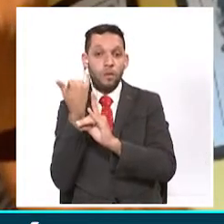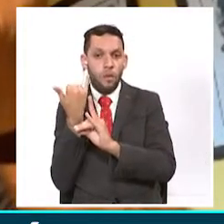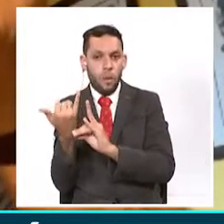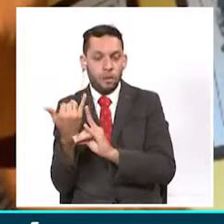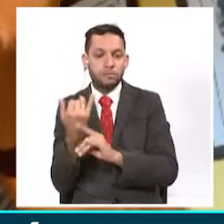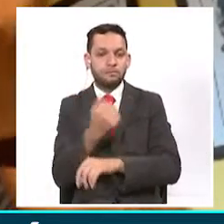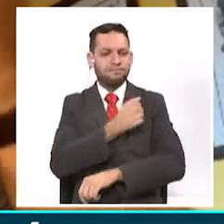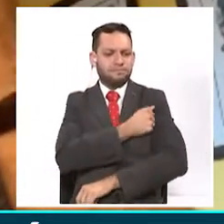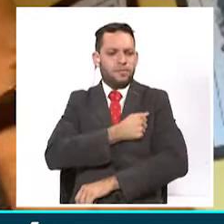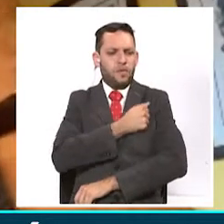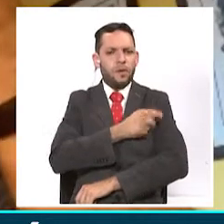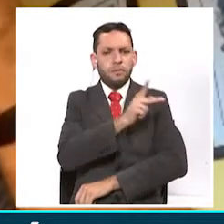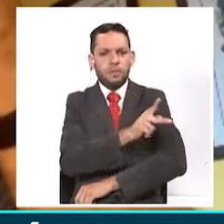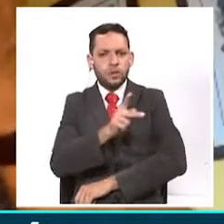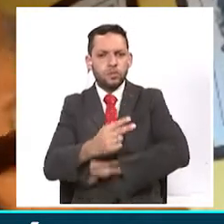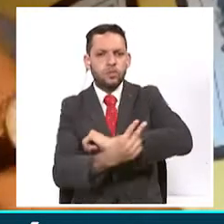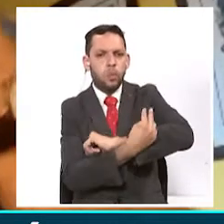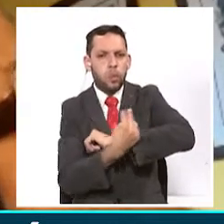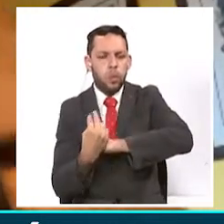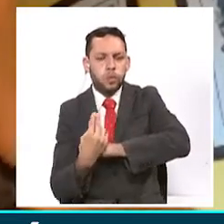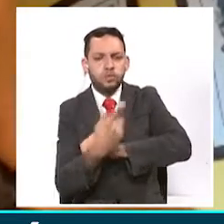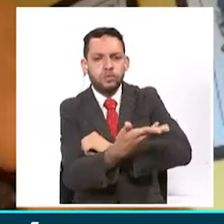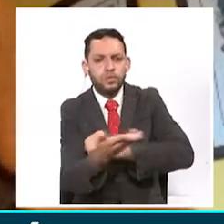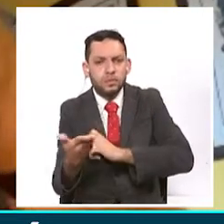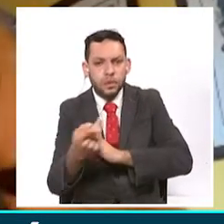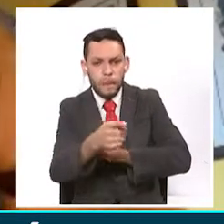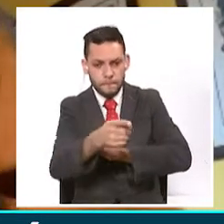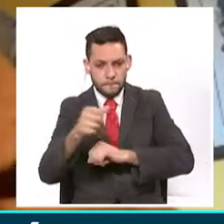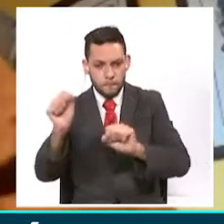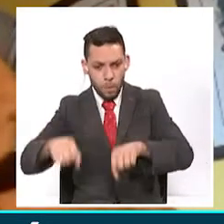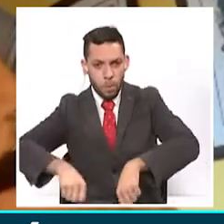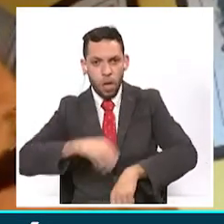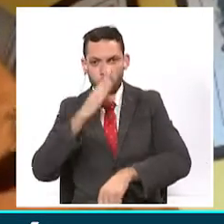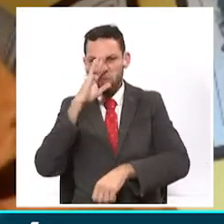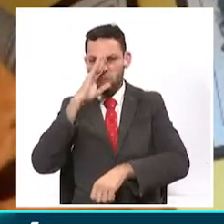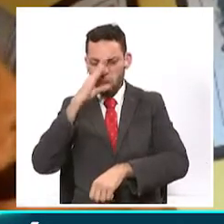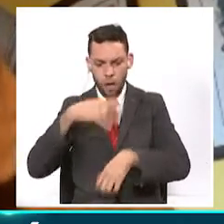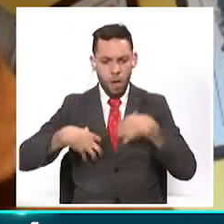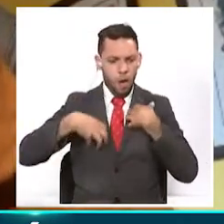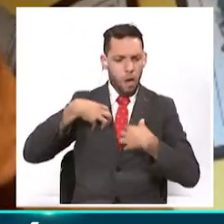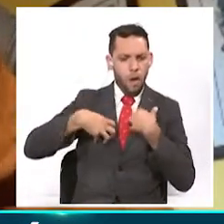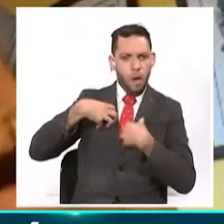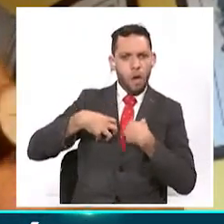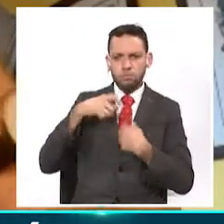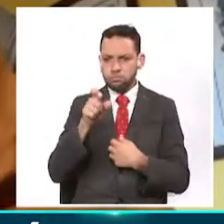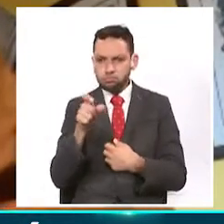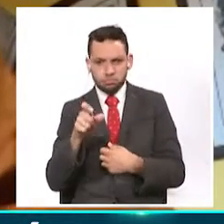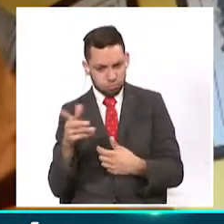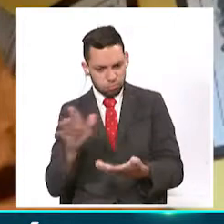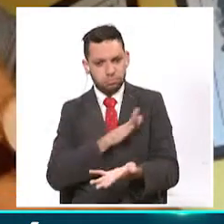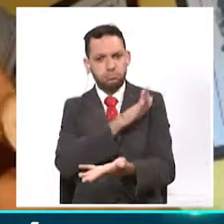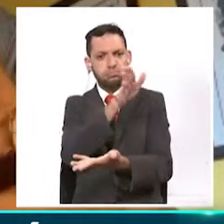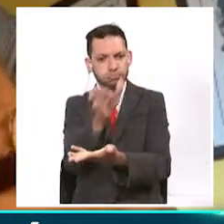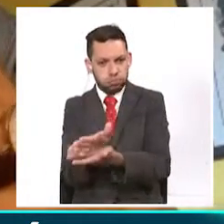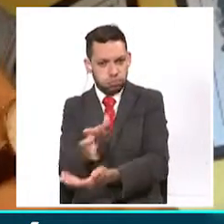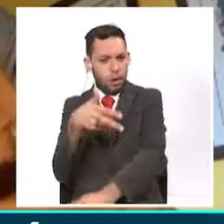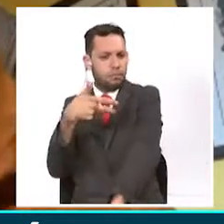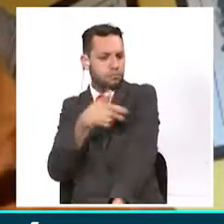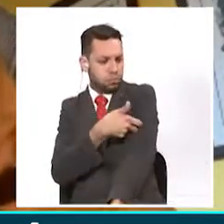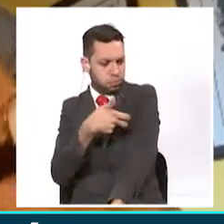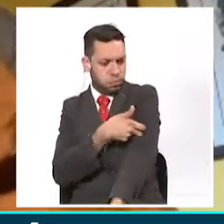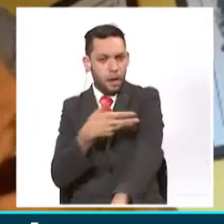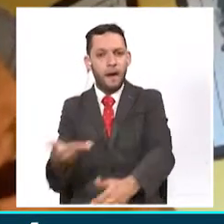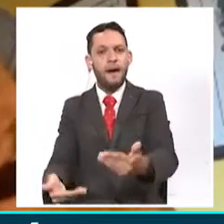colombianos, cuando llegue la vacuna, no lo dude un segundo. Haztela poner y vamos a